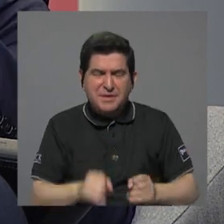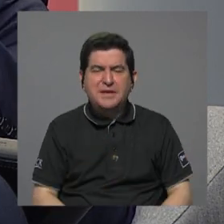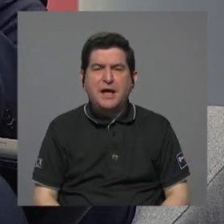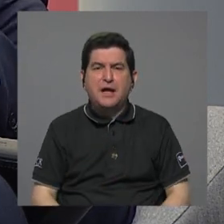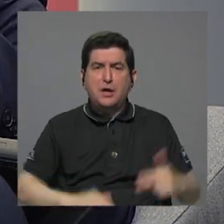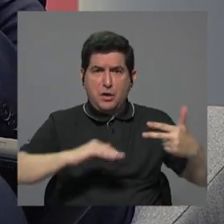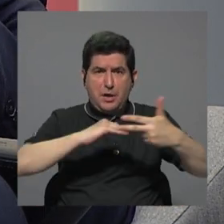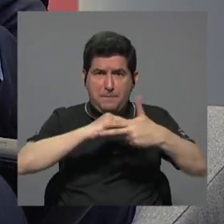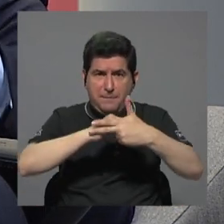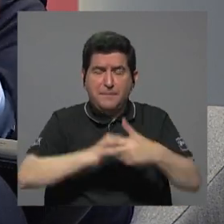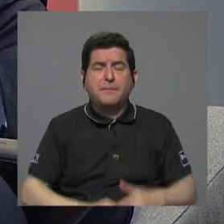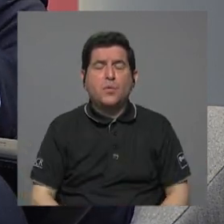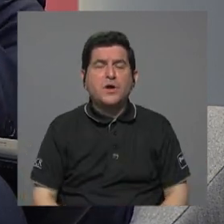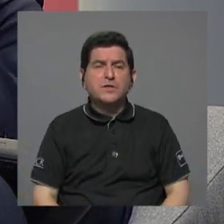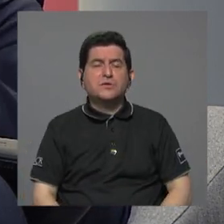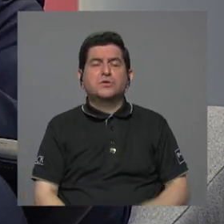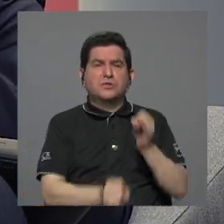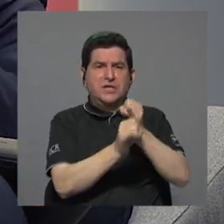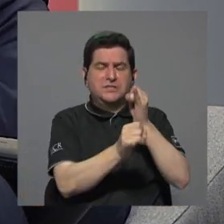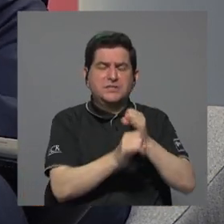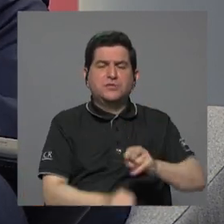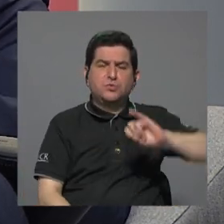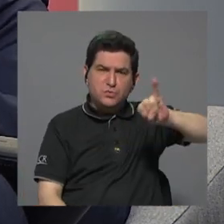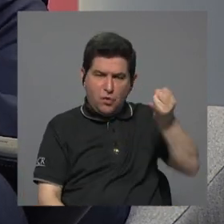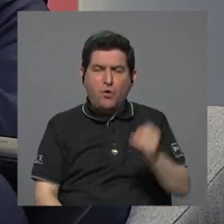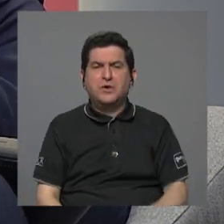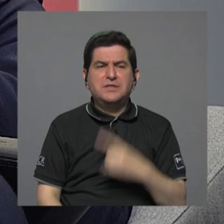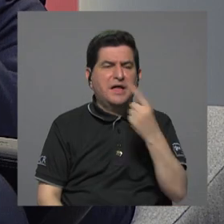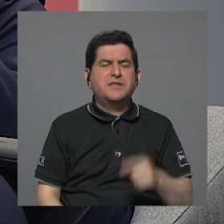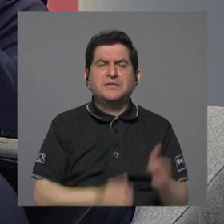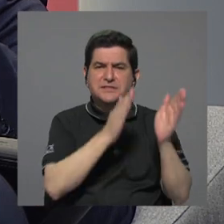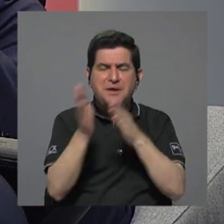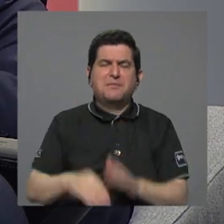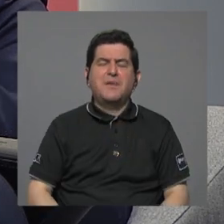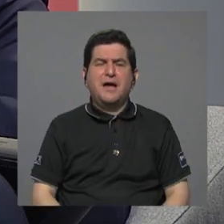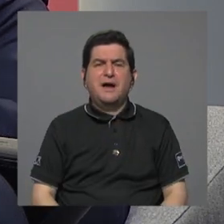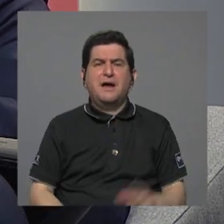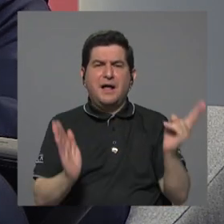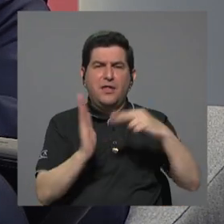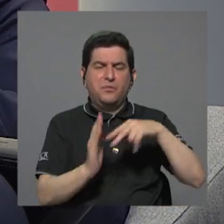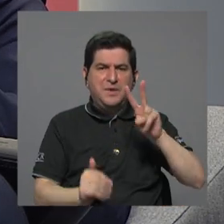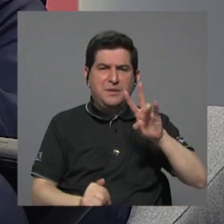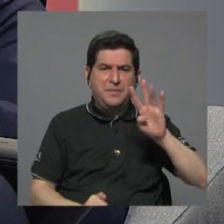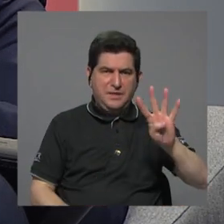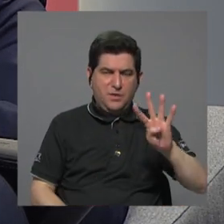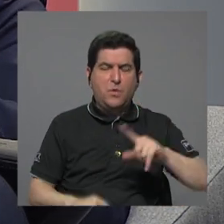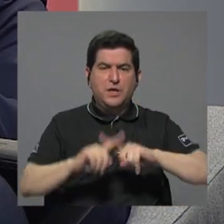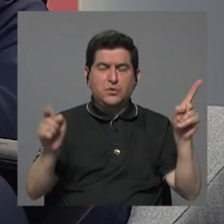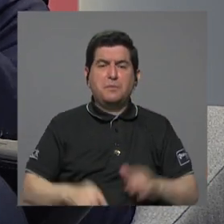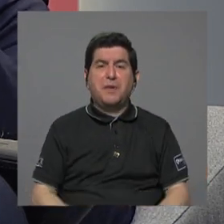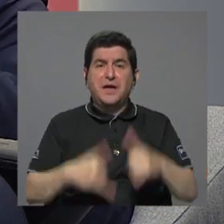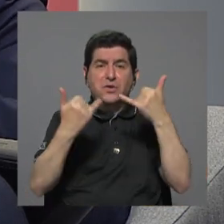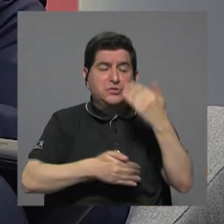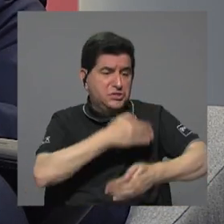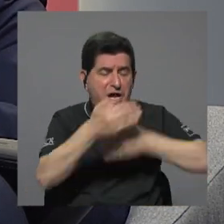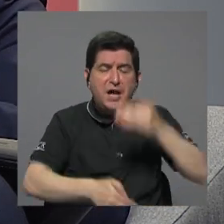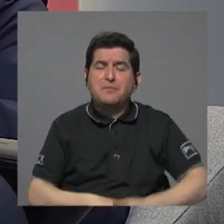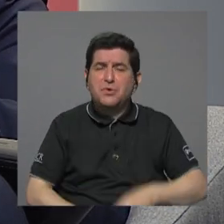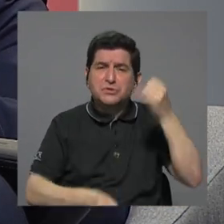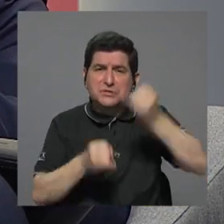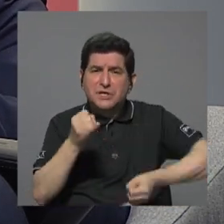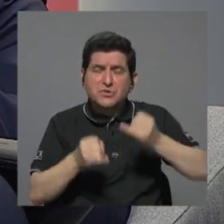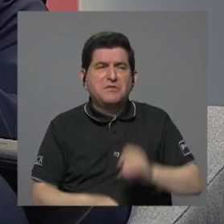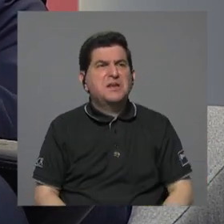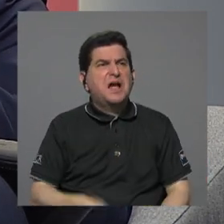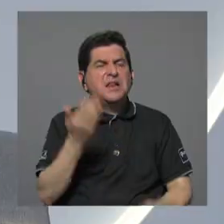UpDev y dice que hay un plan 2020-2024, pero lo que hay es una liquidación total de la Junta Portuaria. Estamos ya, no sé si quedan hoy